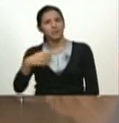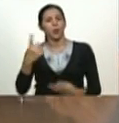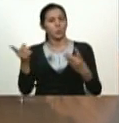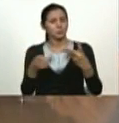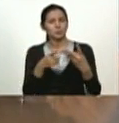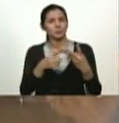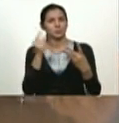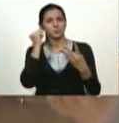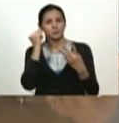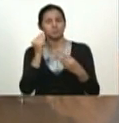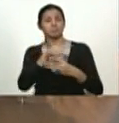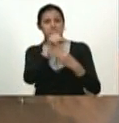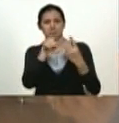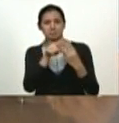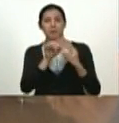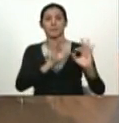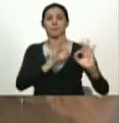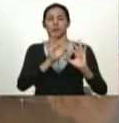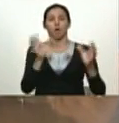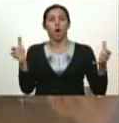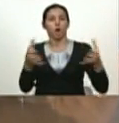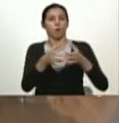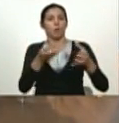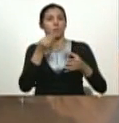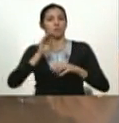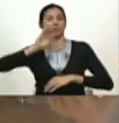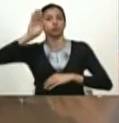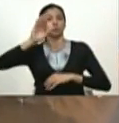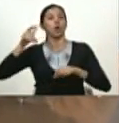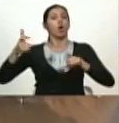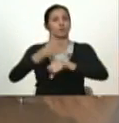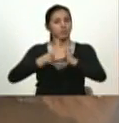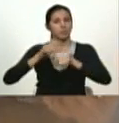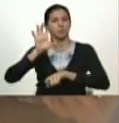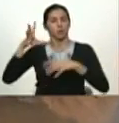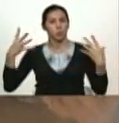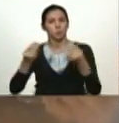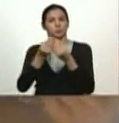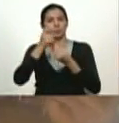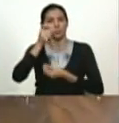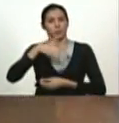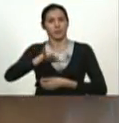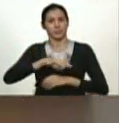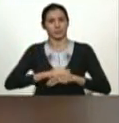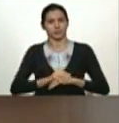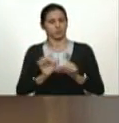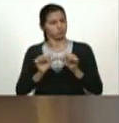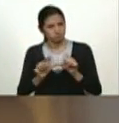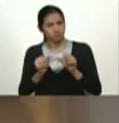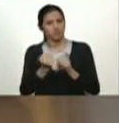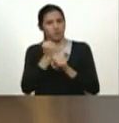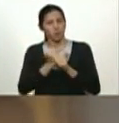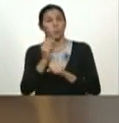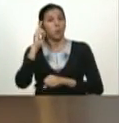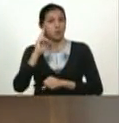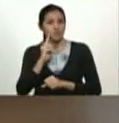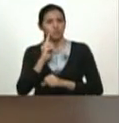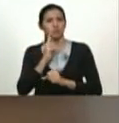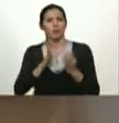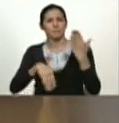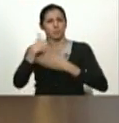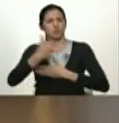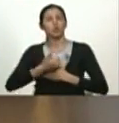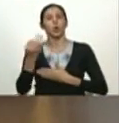preparando la nueva generación que en el futuro va a gobernar este país junto al pueblo para que siga la obra de Bolívar su proyecto